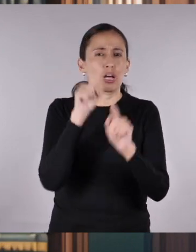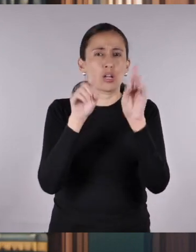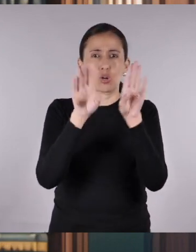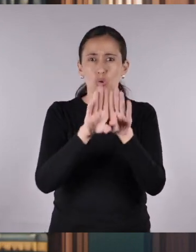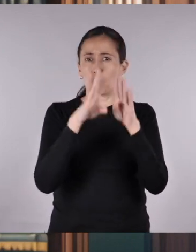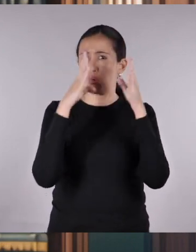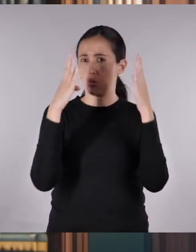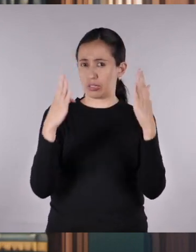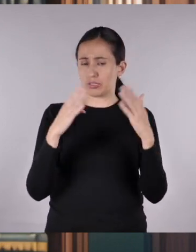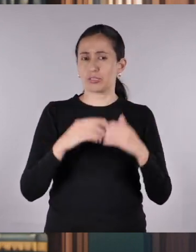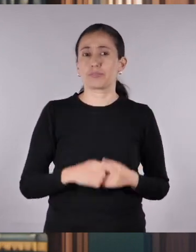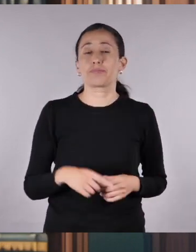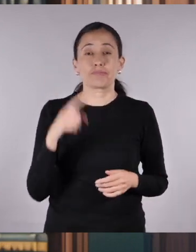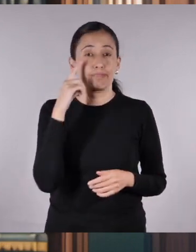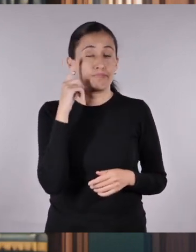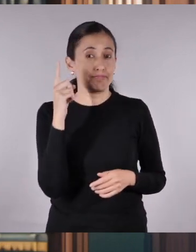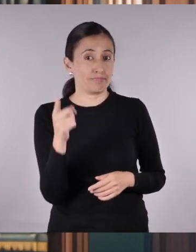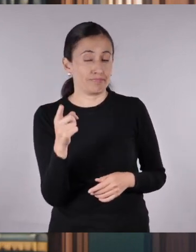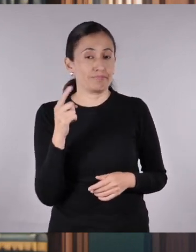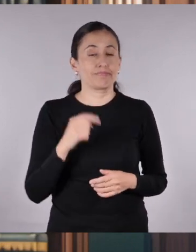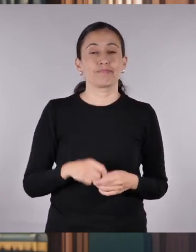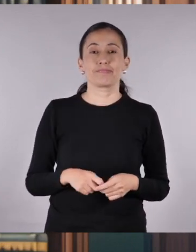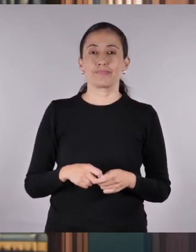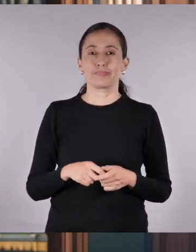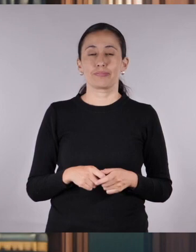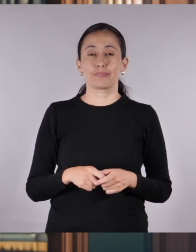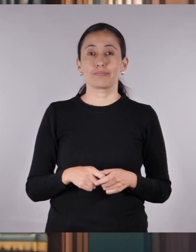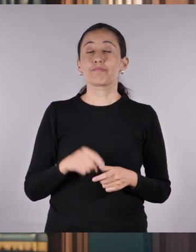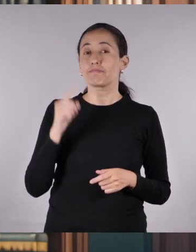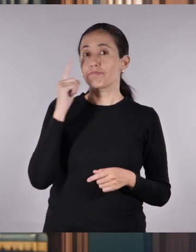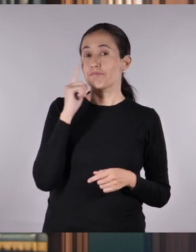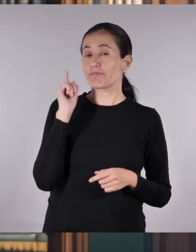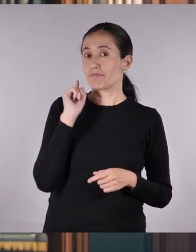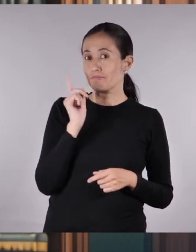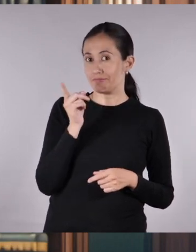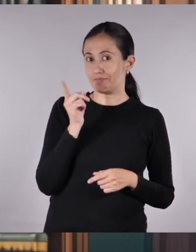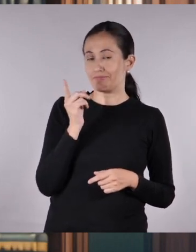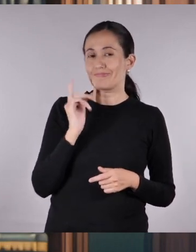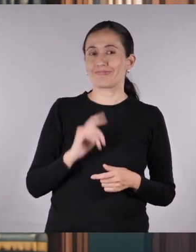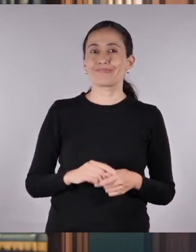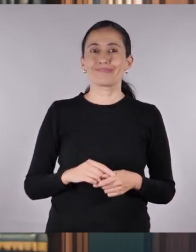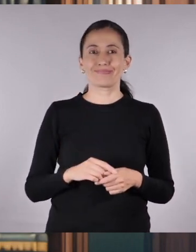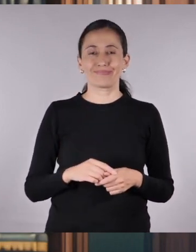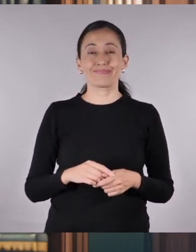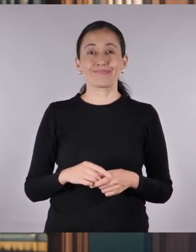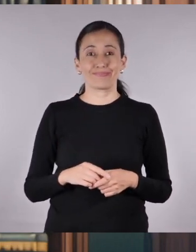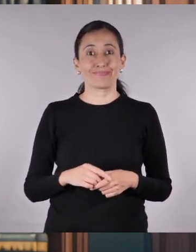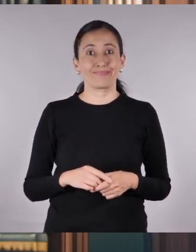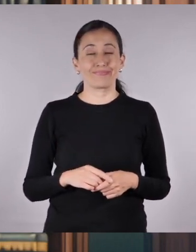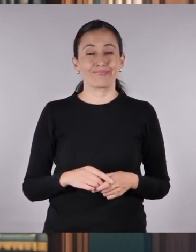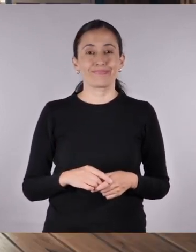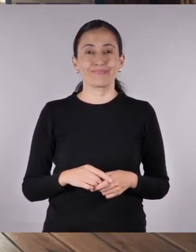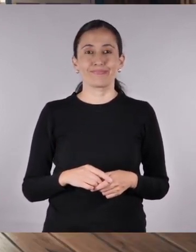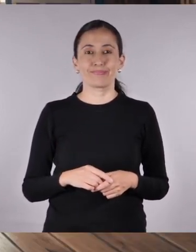Jane Eyre de Charlotte, Cumbres burrascosas de Emily y Agnes Grey de Anne.